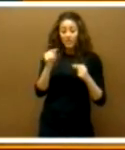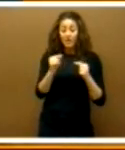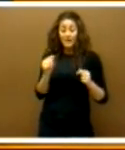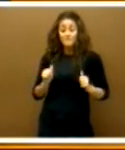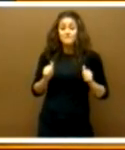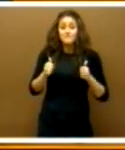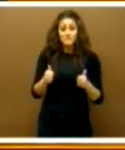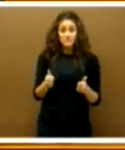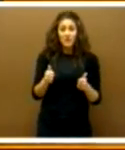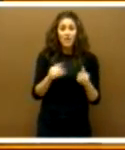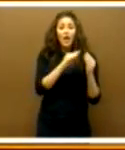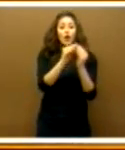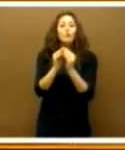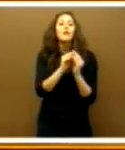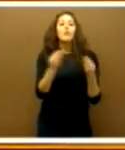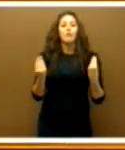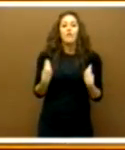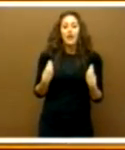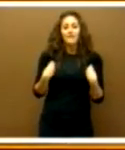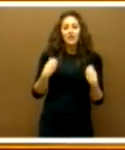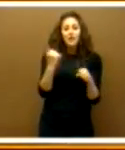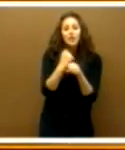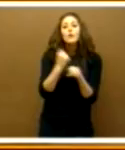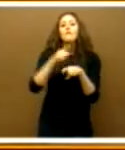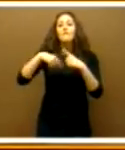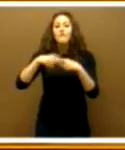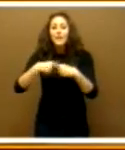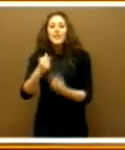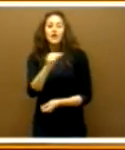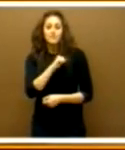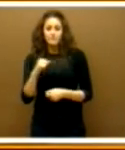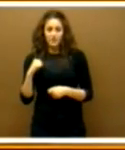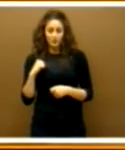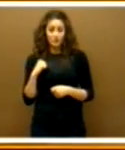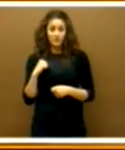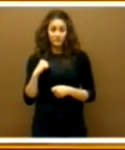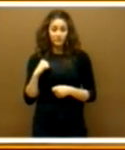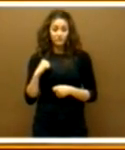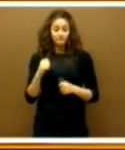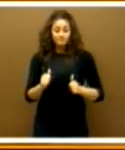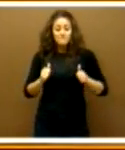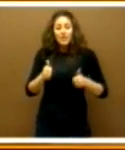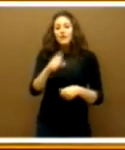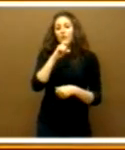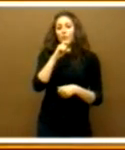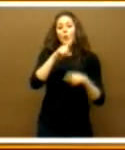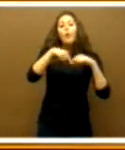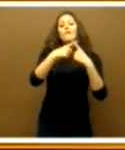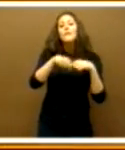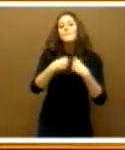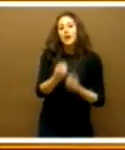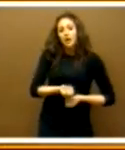de la conciliación de la vida laboral, familiar y personal hablando de la familia.